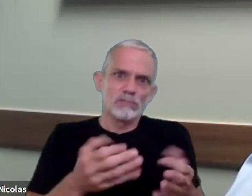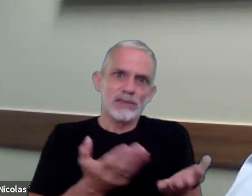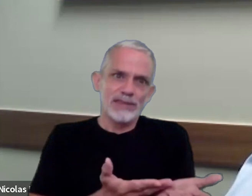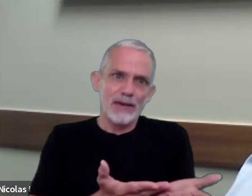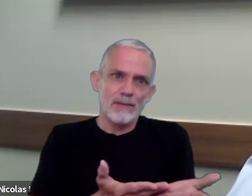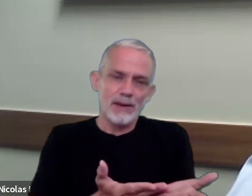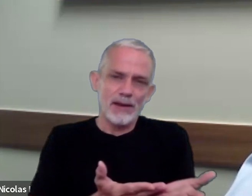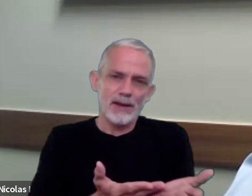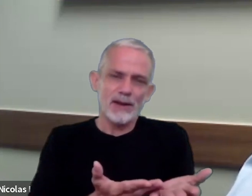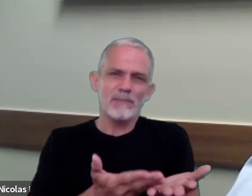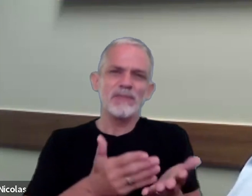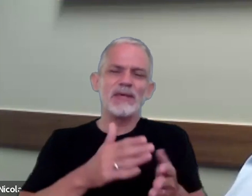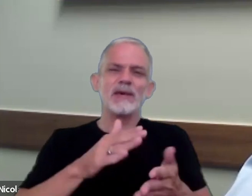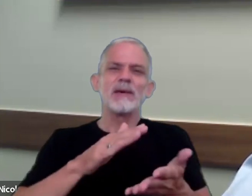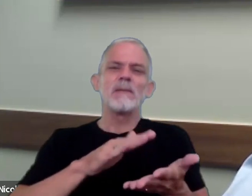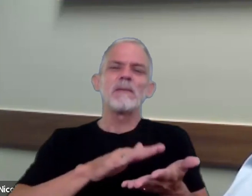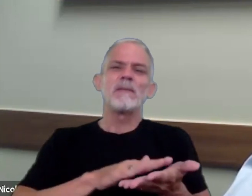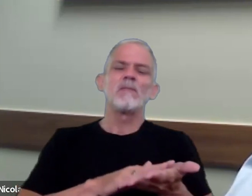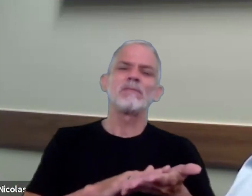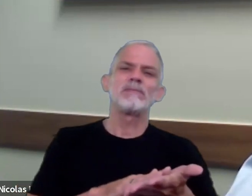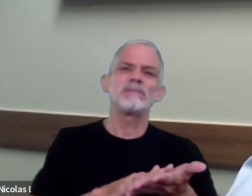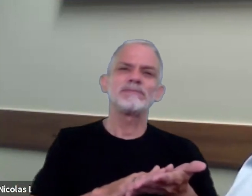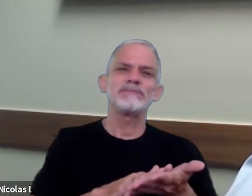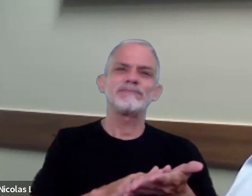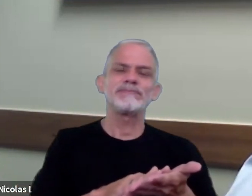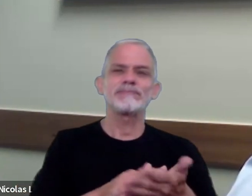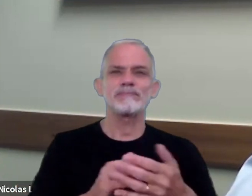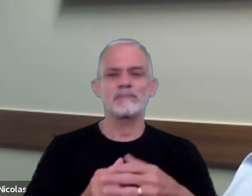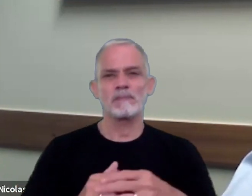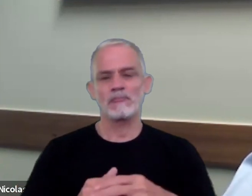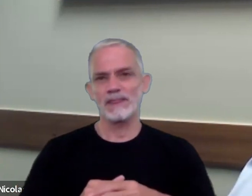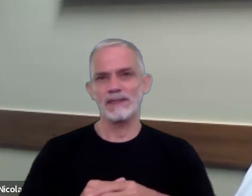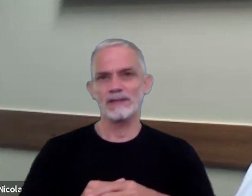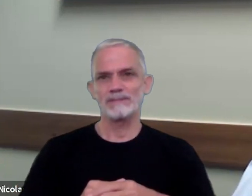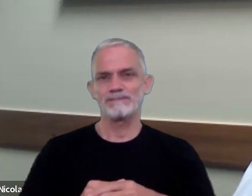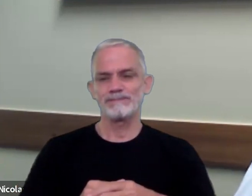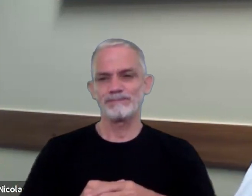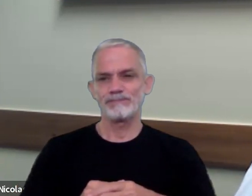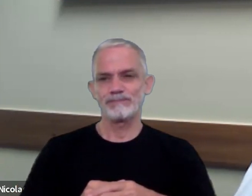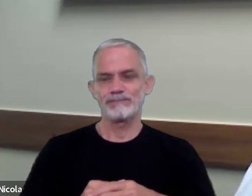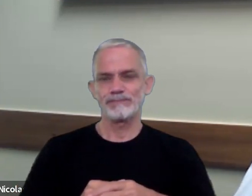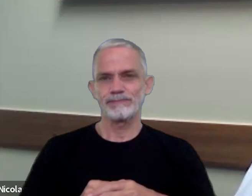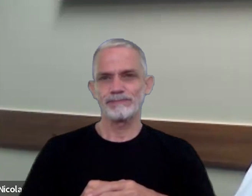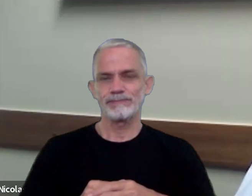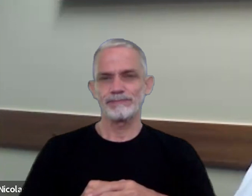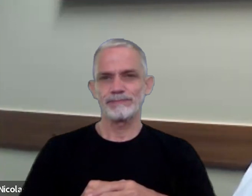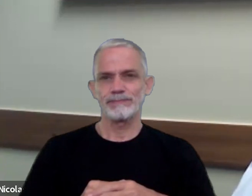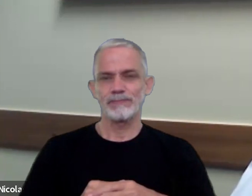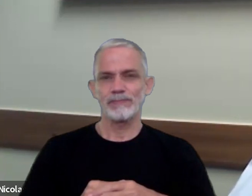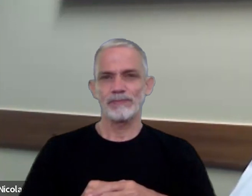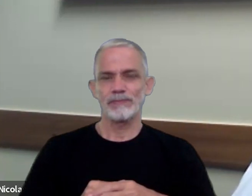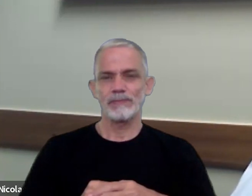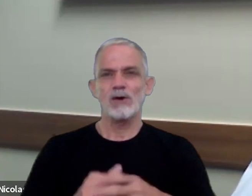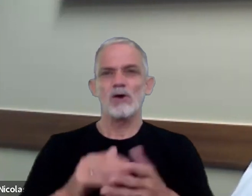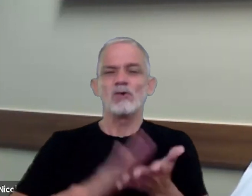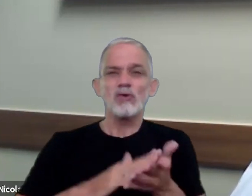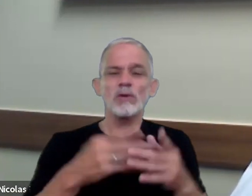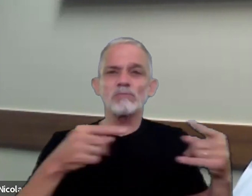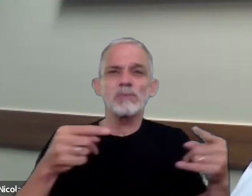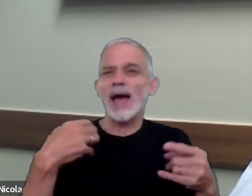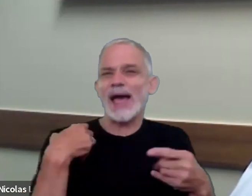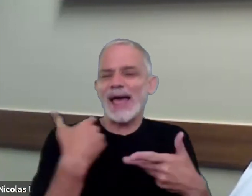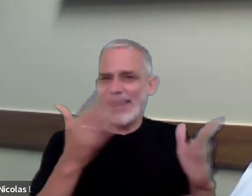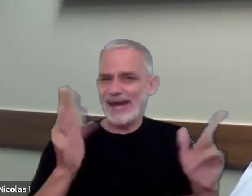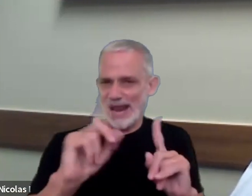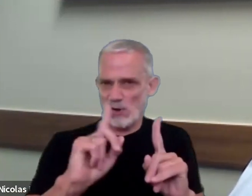basadas en no puede estar no puede naturalmente estar hechas sobre carácter general